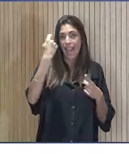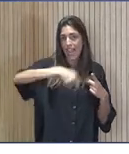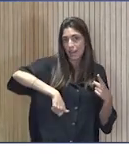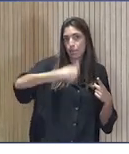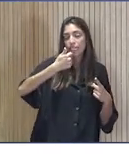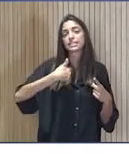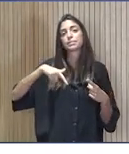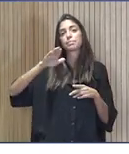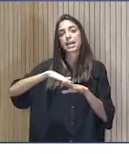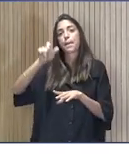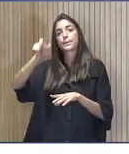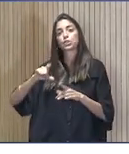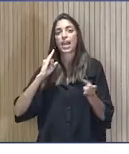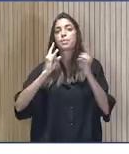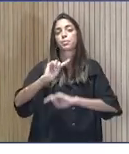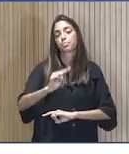primero que llamó.